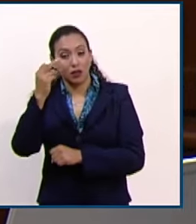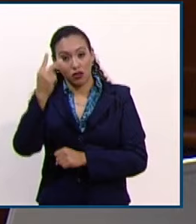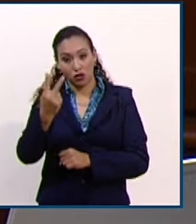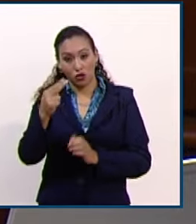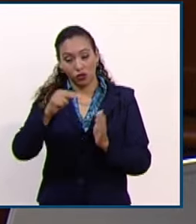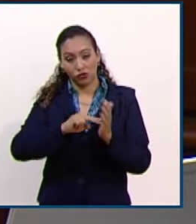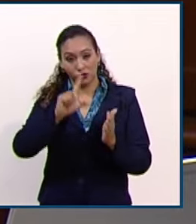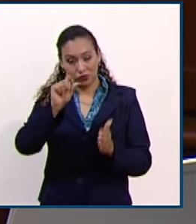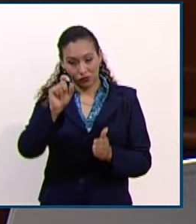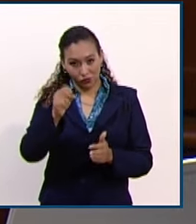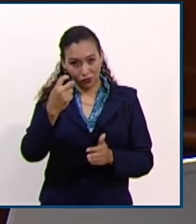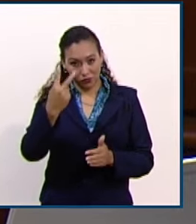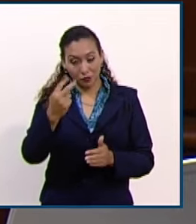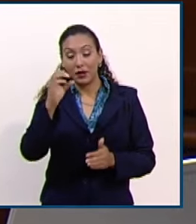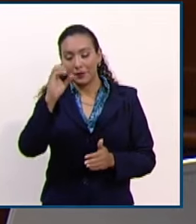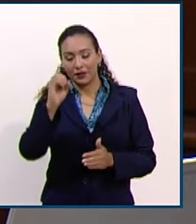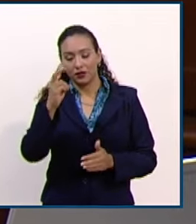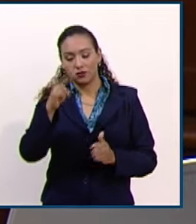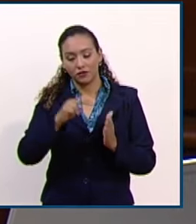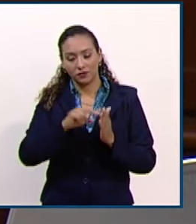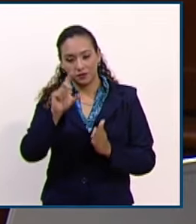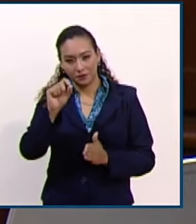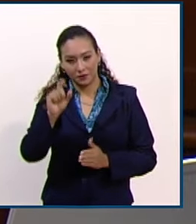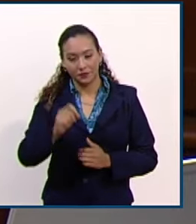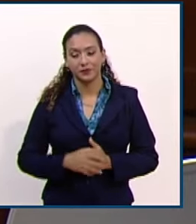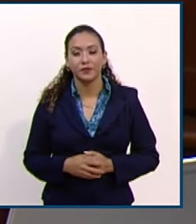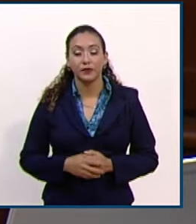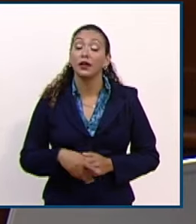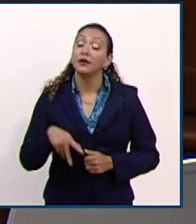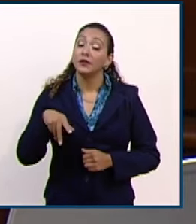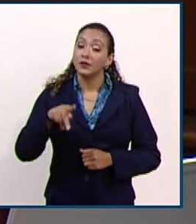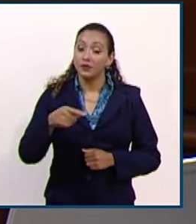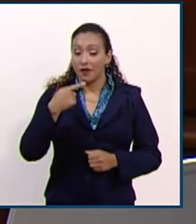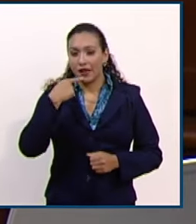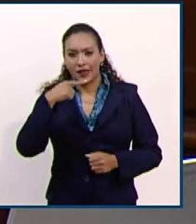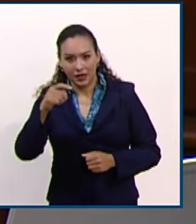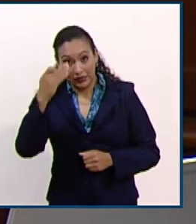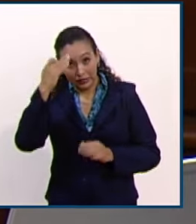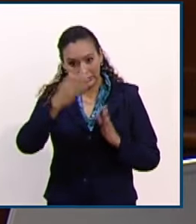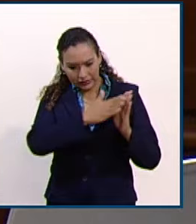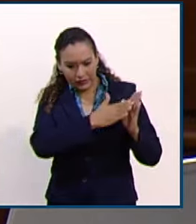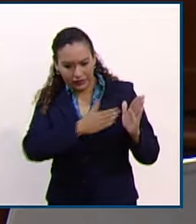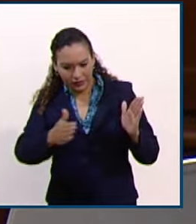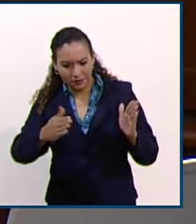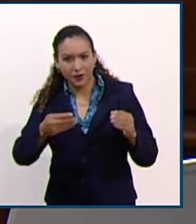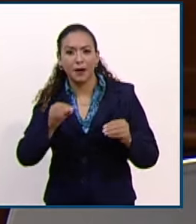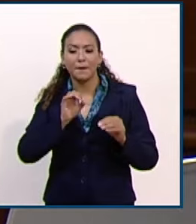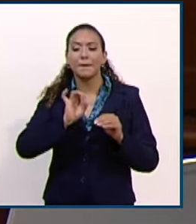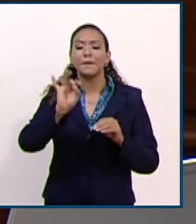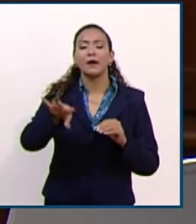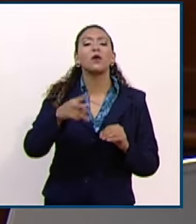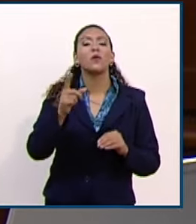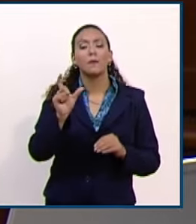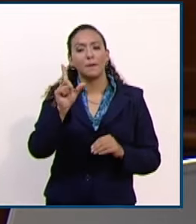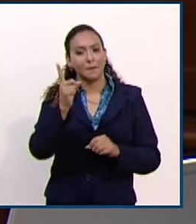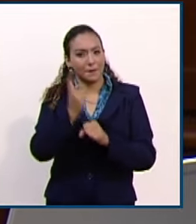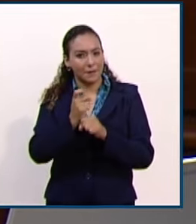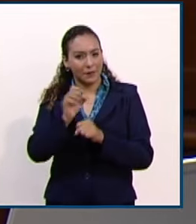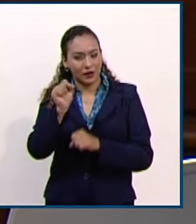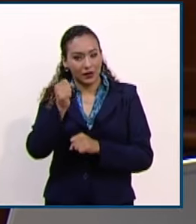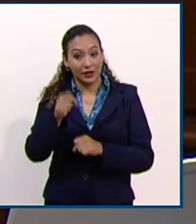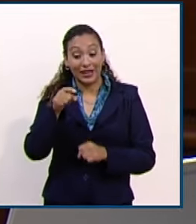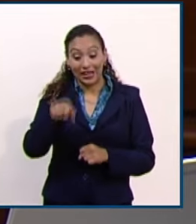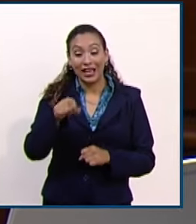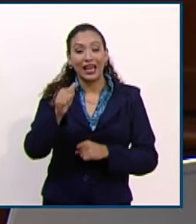2020. Por lo tanto, dado que la demanda referida fue presentada el 1 de septiembre de ese año, esta